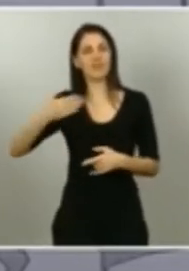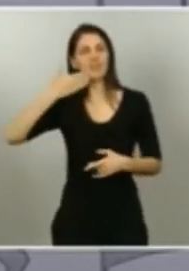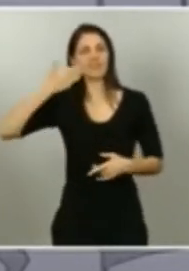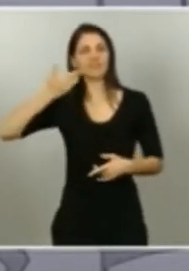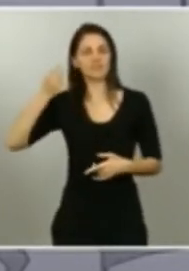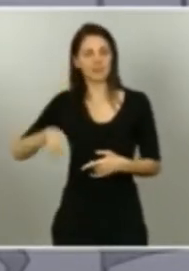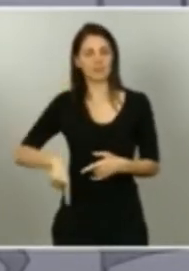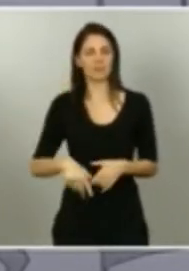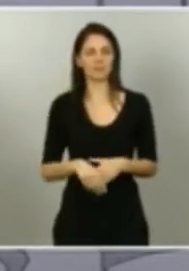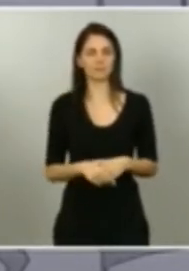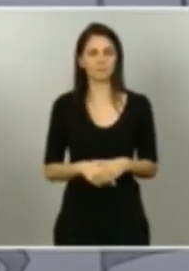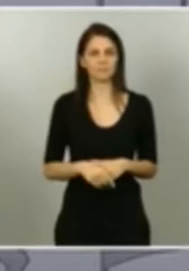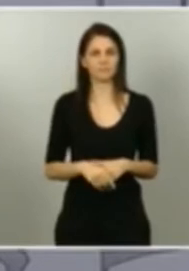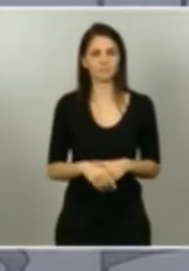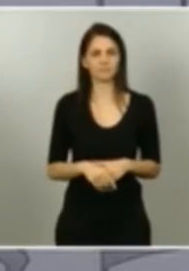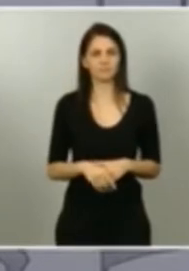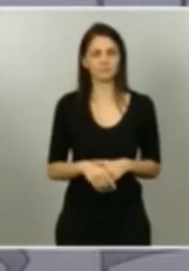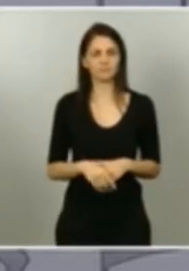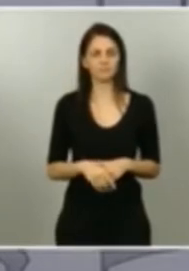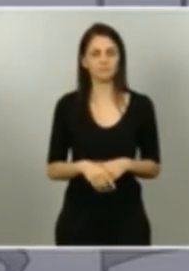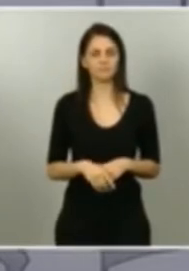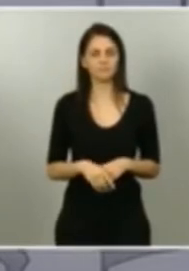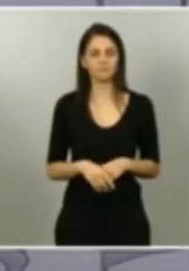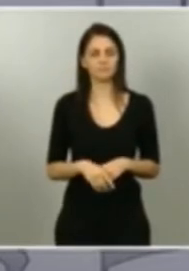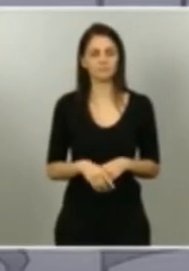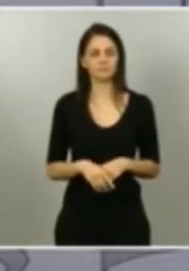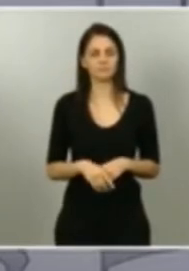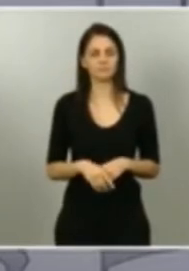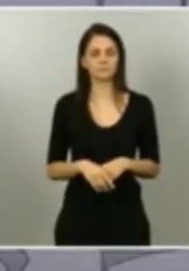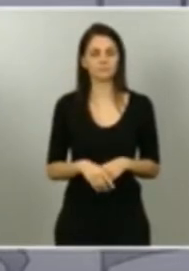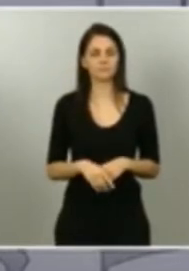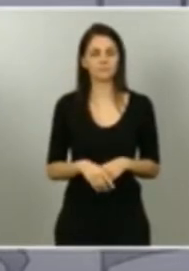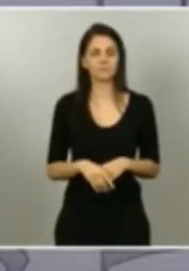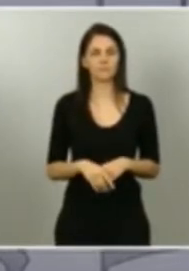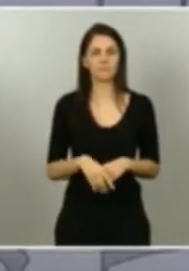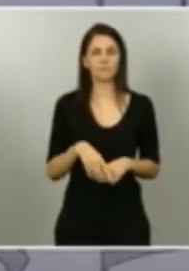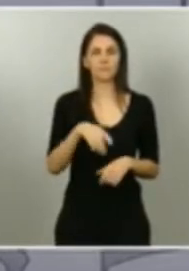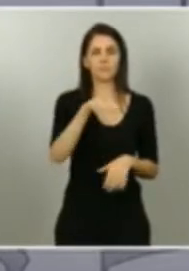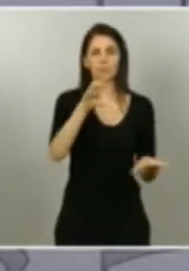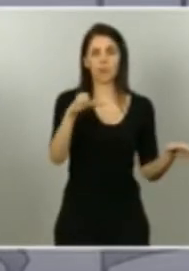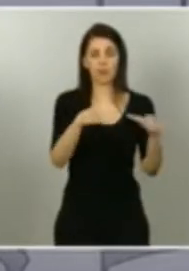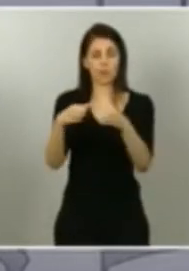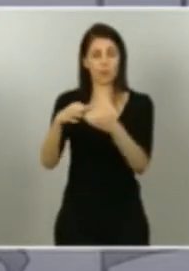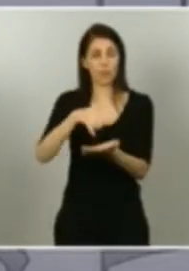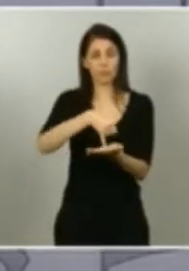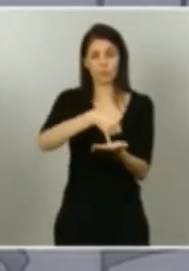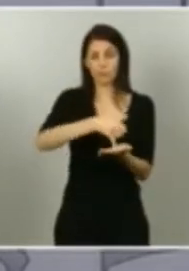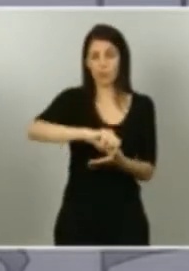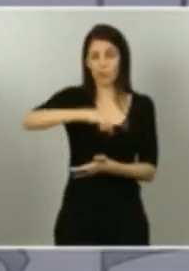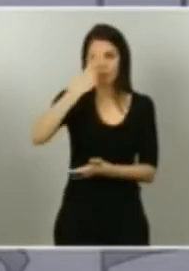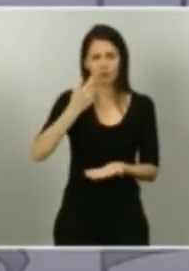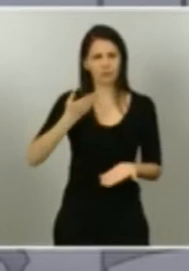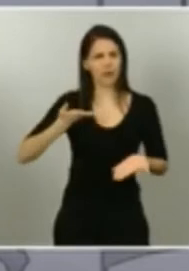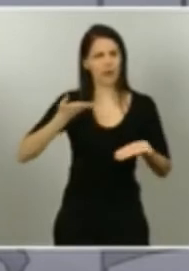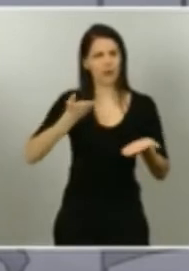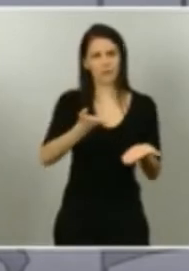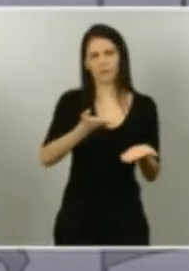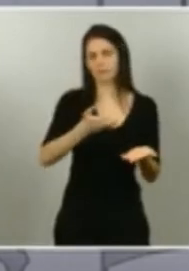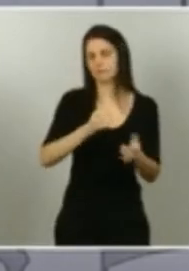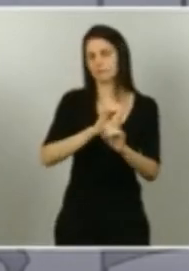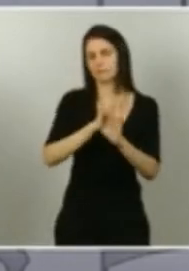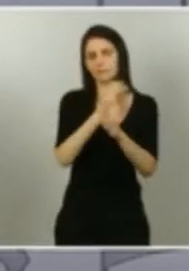Socorrer a los más vulnerables será una prioridad, lo está siendo ya en la reconstrucción económica y social,